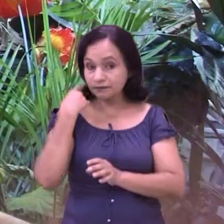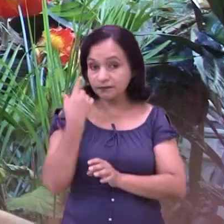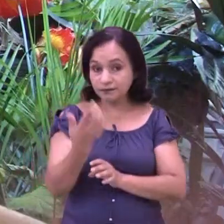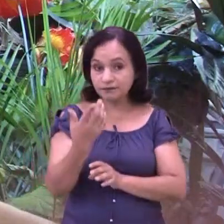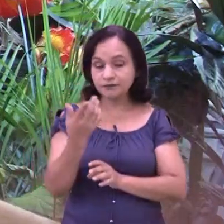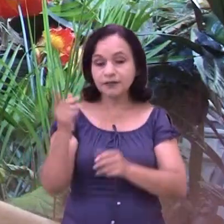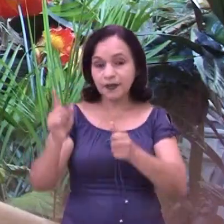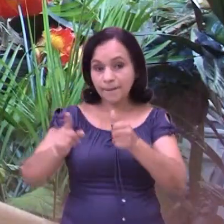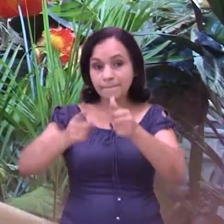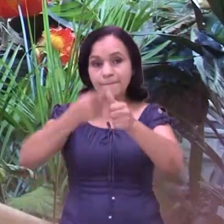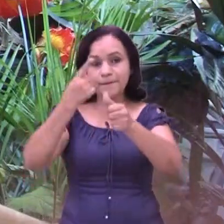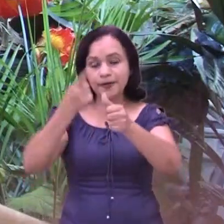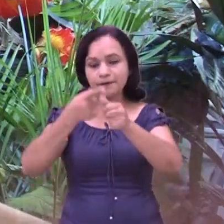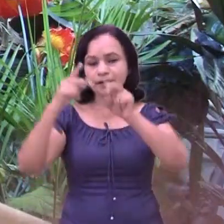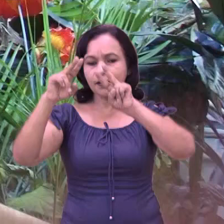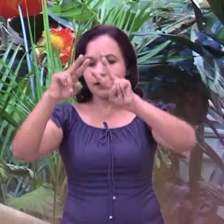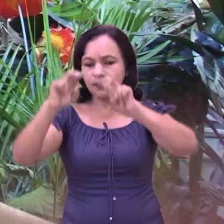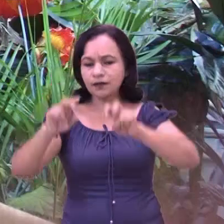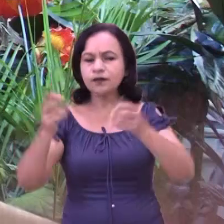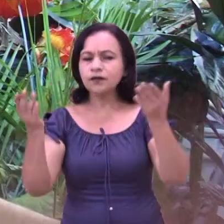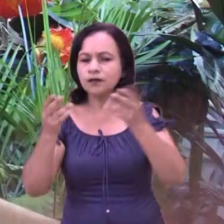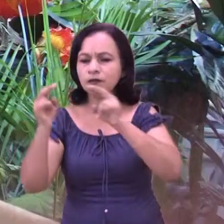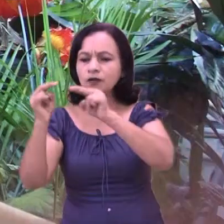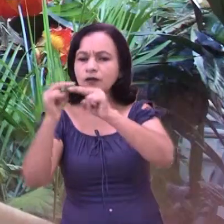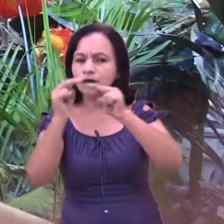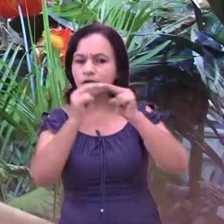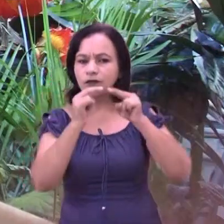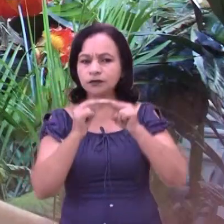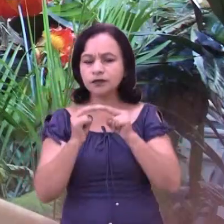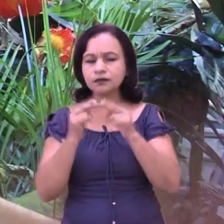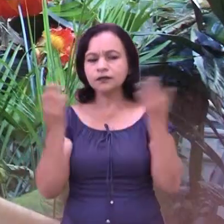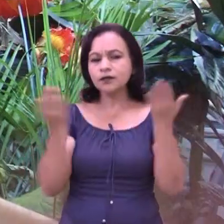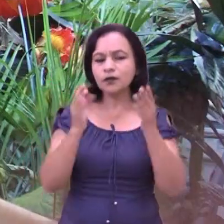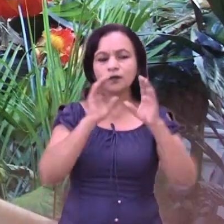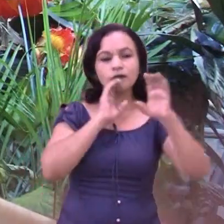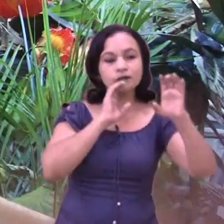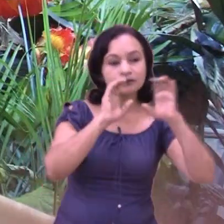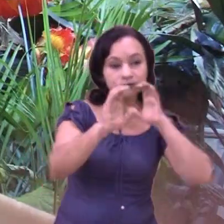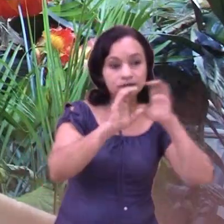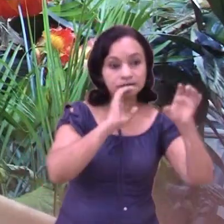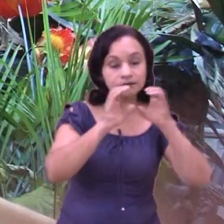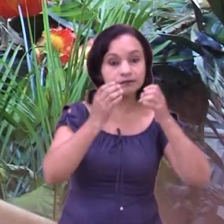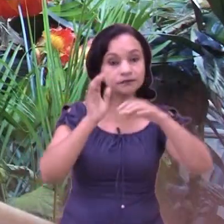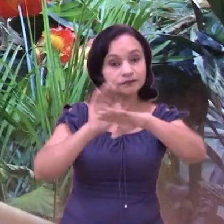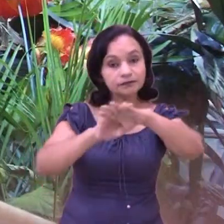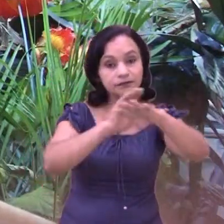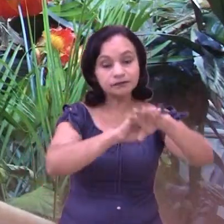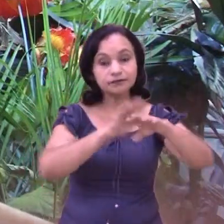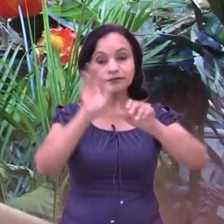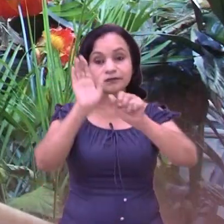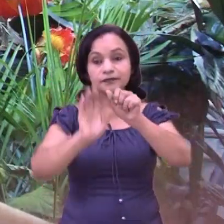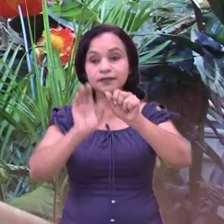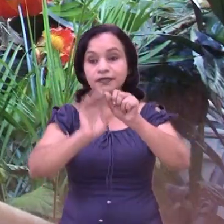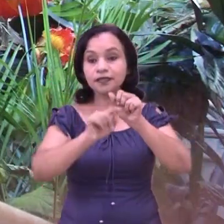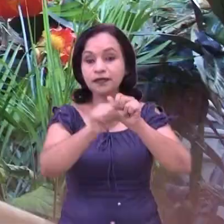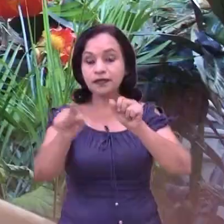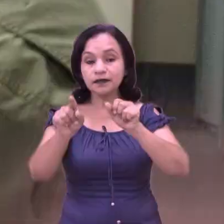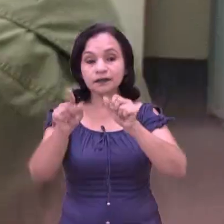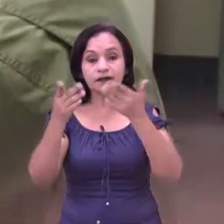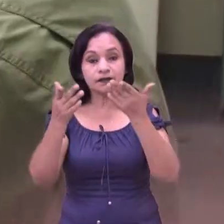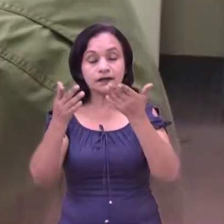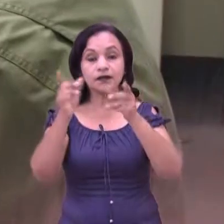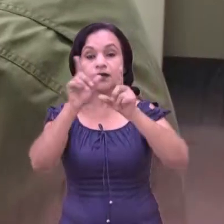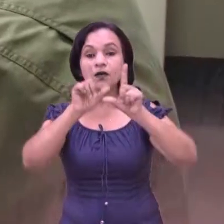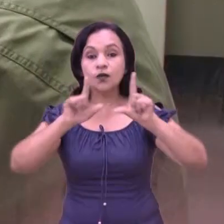de revisar los mecanismos, los contactos, los medios de comunicación que tienen cada uno de ellos